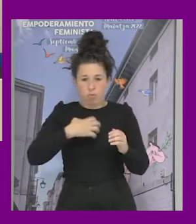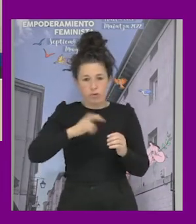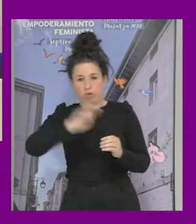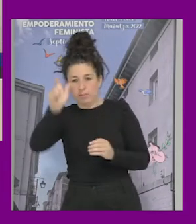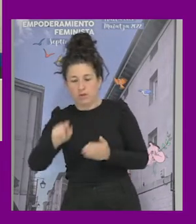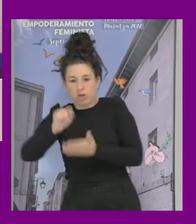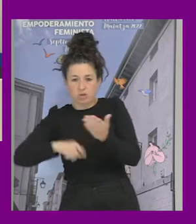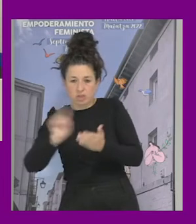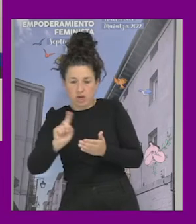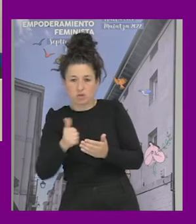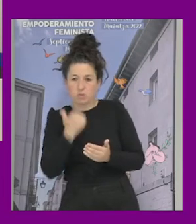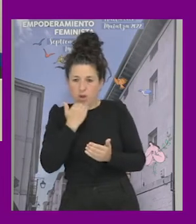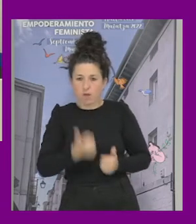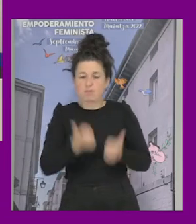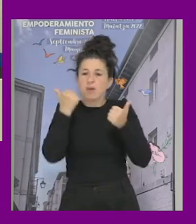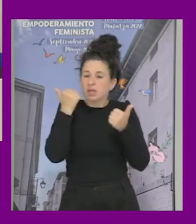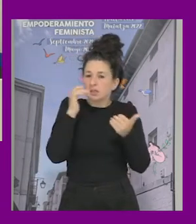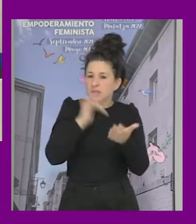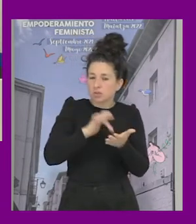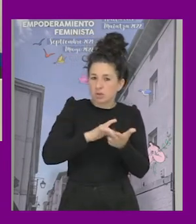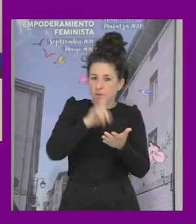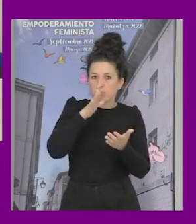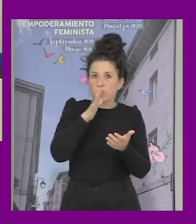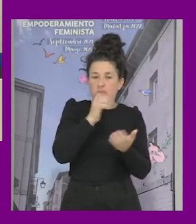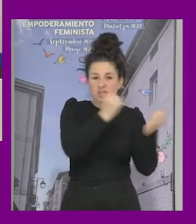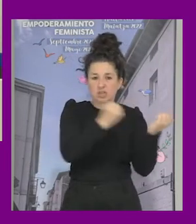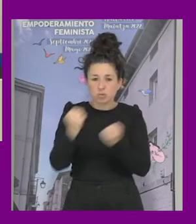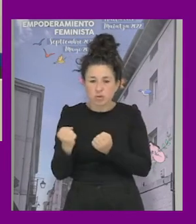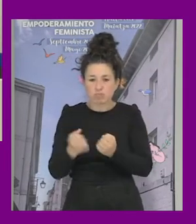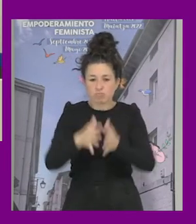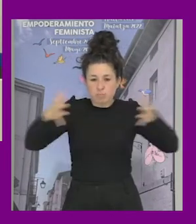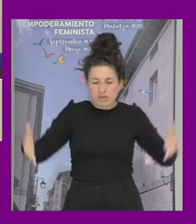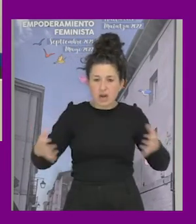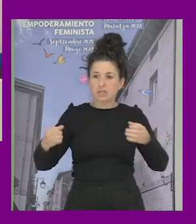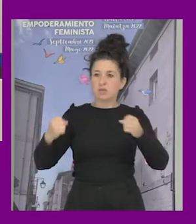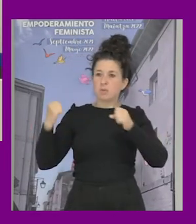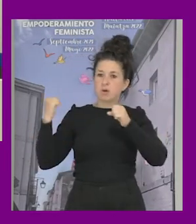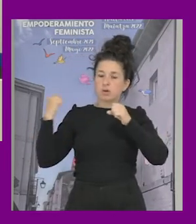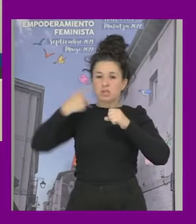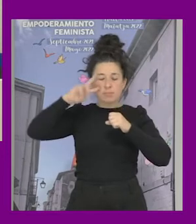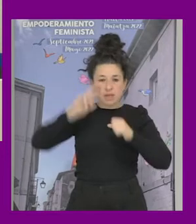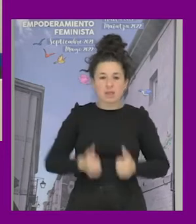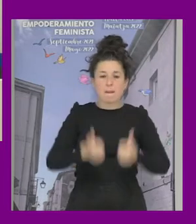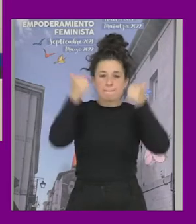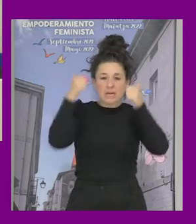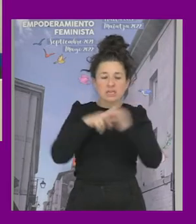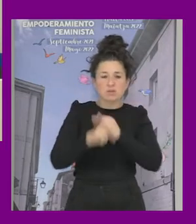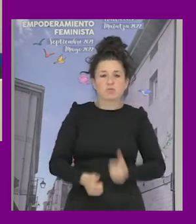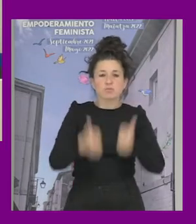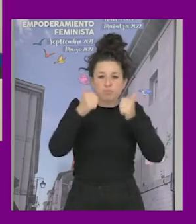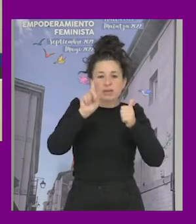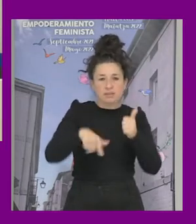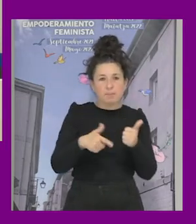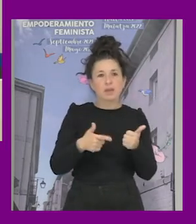más sino que algo más está pasando que hace que instituciones más grandes con más trayectoria y con más recursos también estén optando por